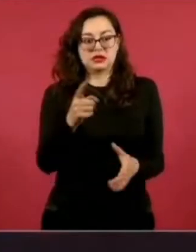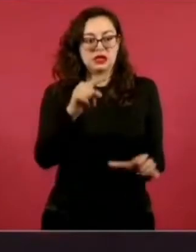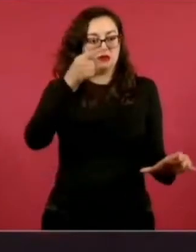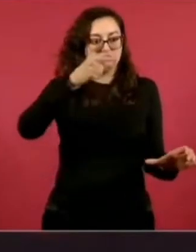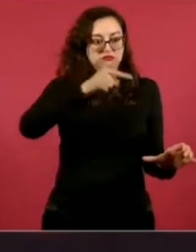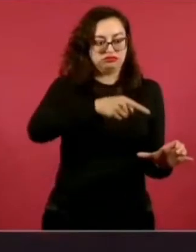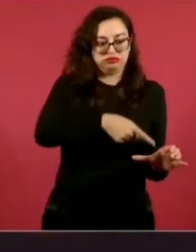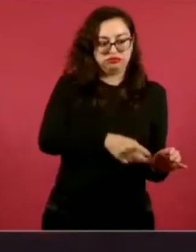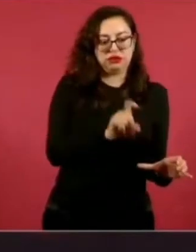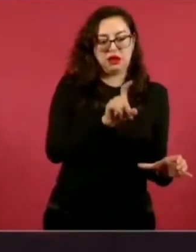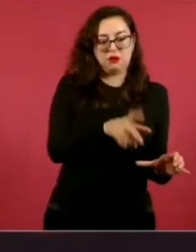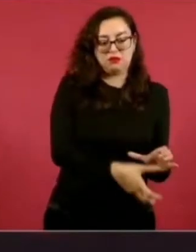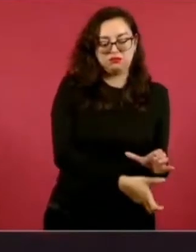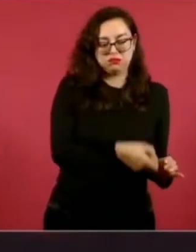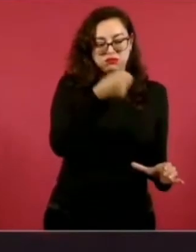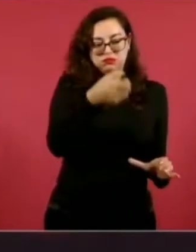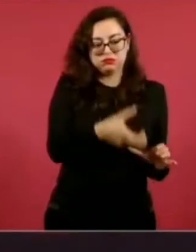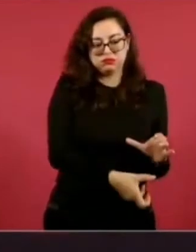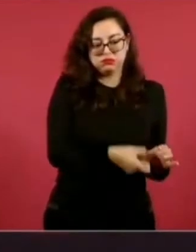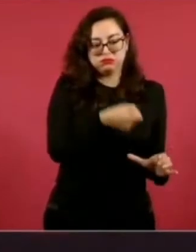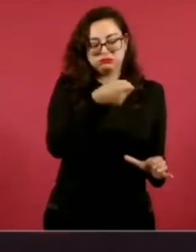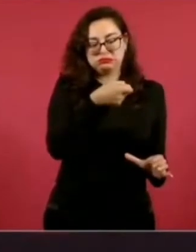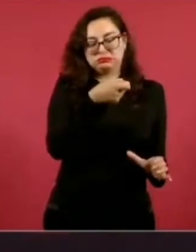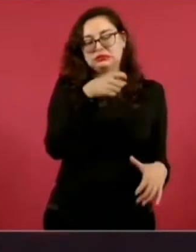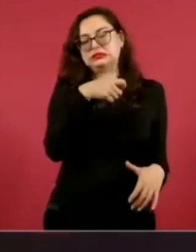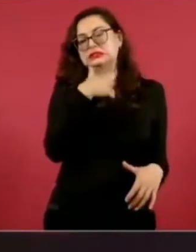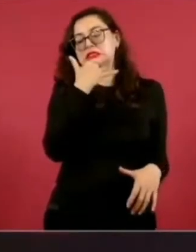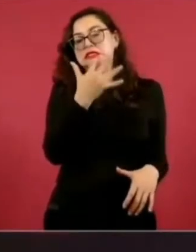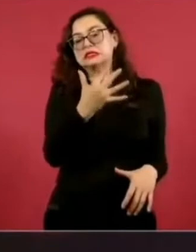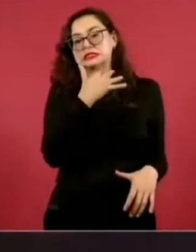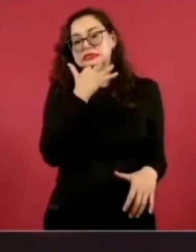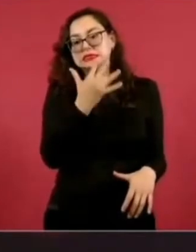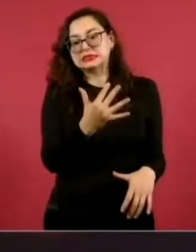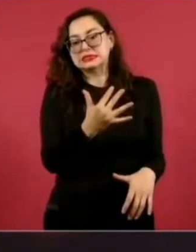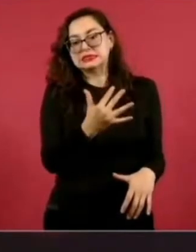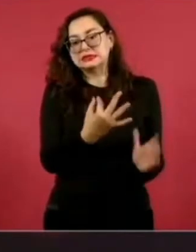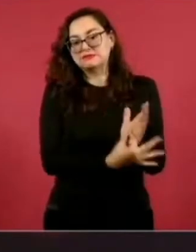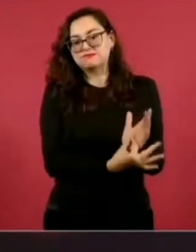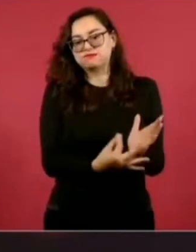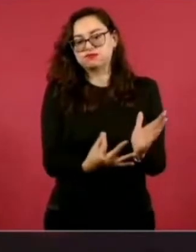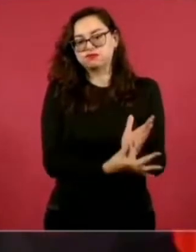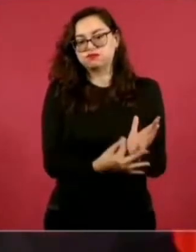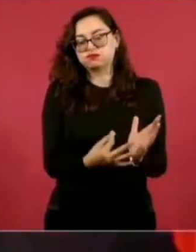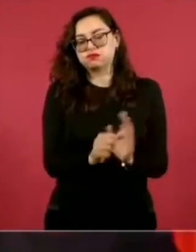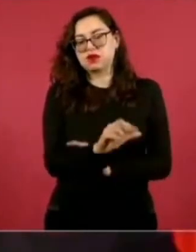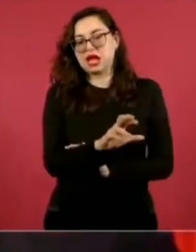con arsénico,